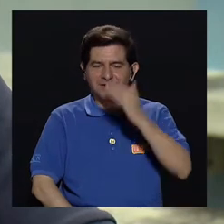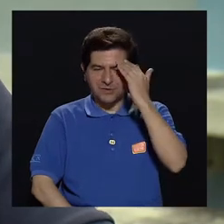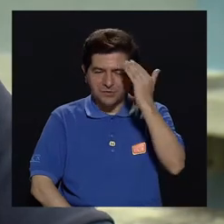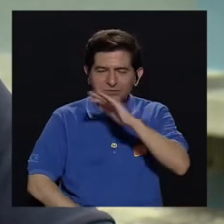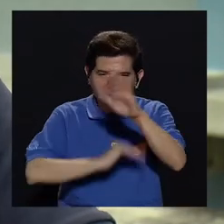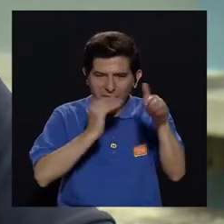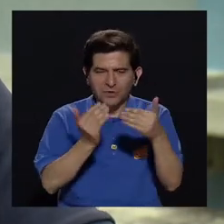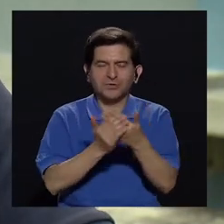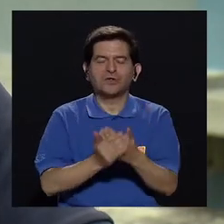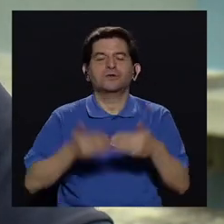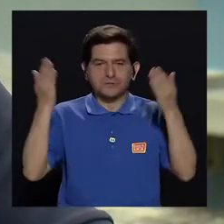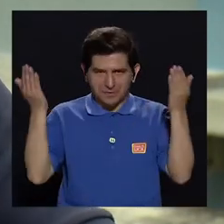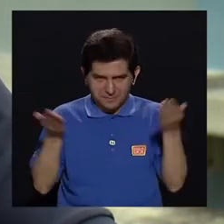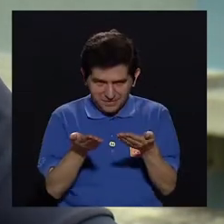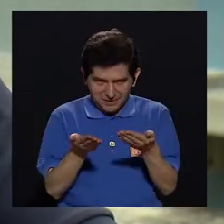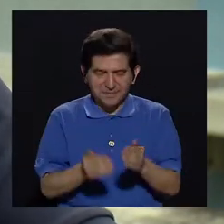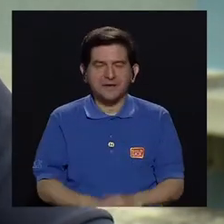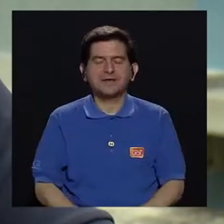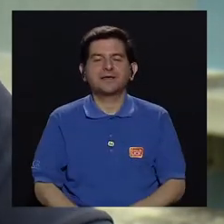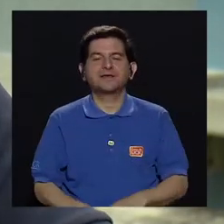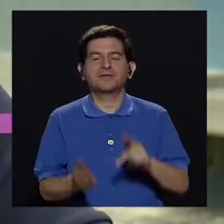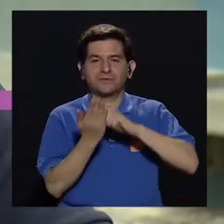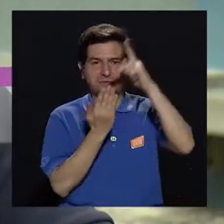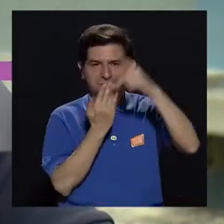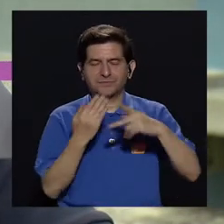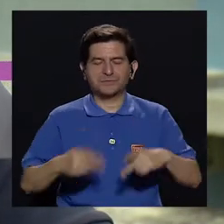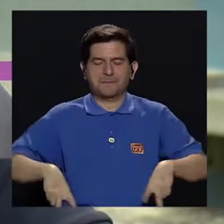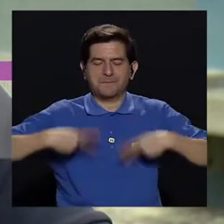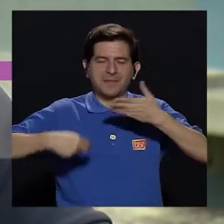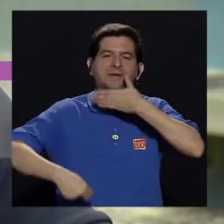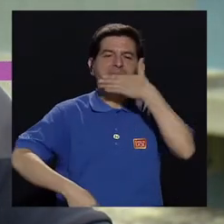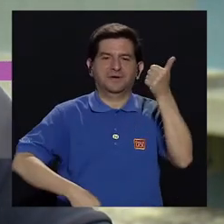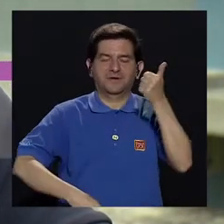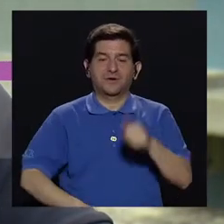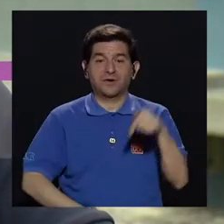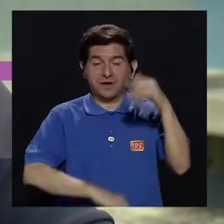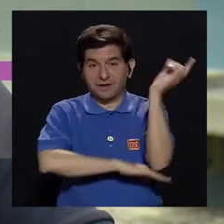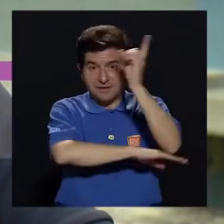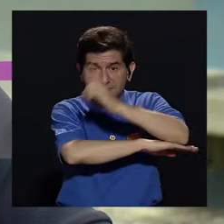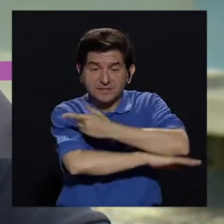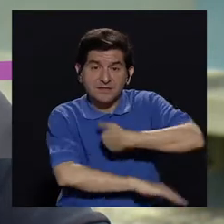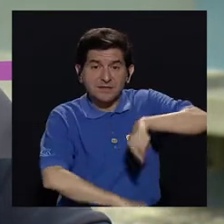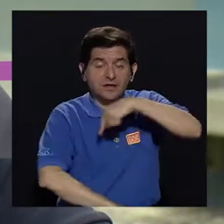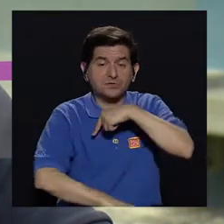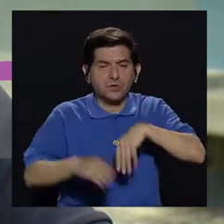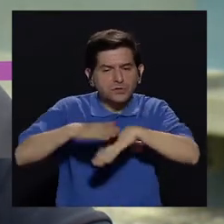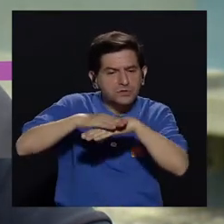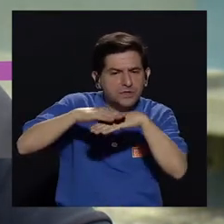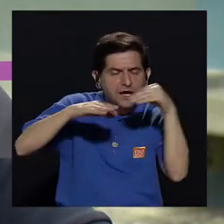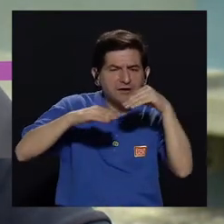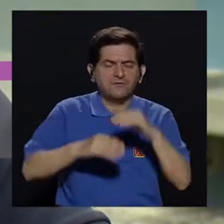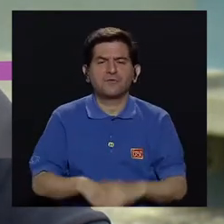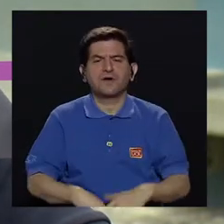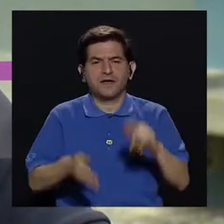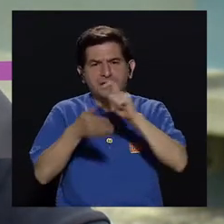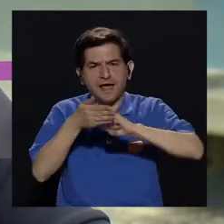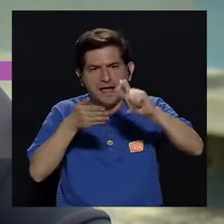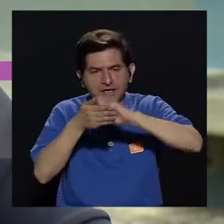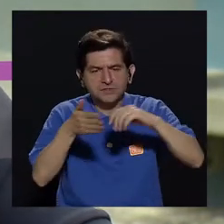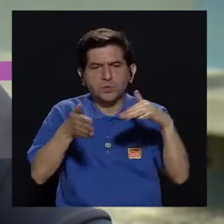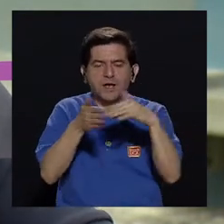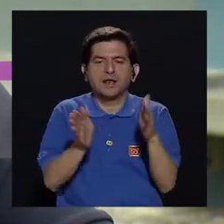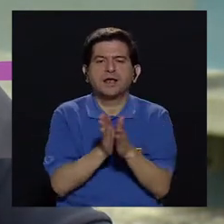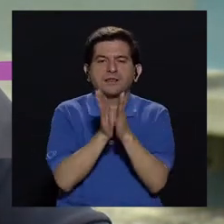Hola, un cordial saludo y bienvenidos y bienvenidas a su telerevista Vivir Mejor. El día de hoy nos encontramos desde las afueras de la